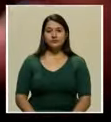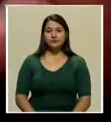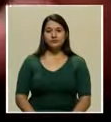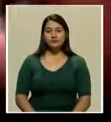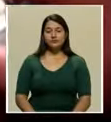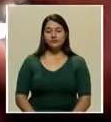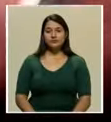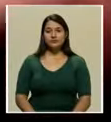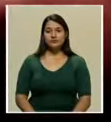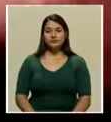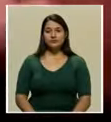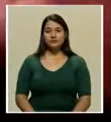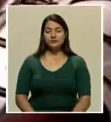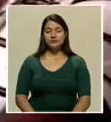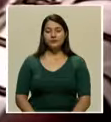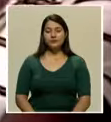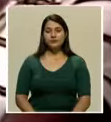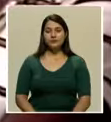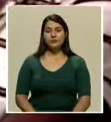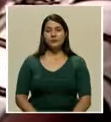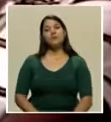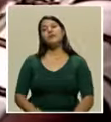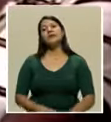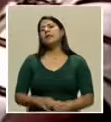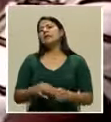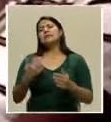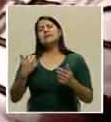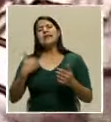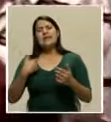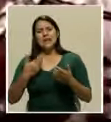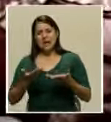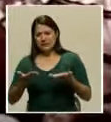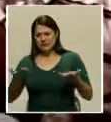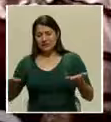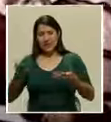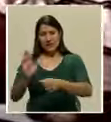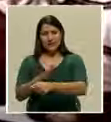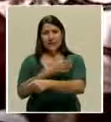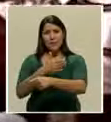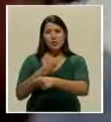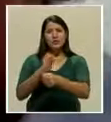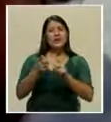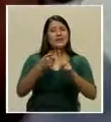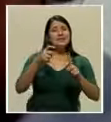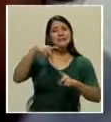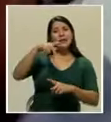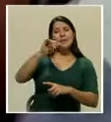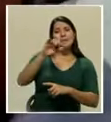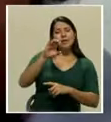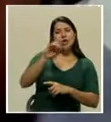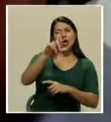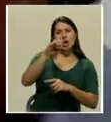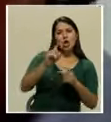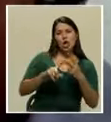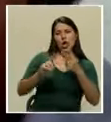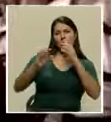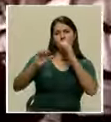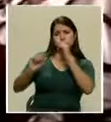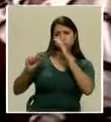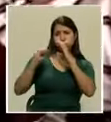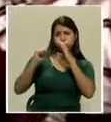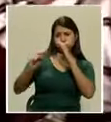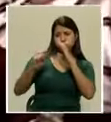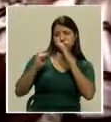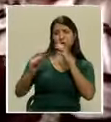Se dan instrumentos musicales desde el pícolo, al fagot, desde la trompeta hasta